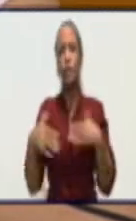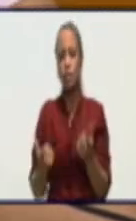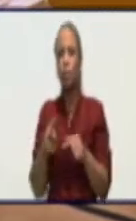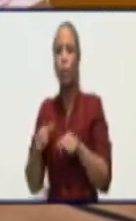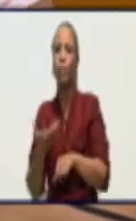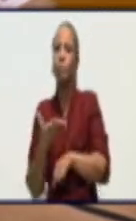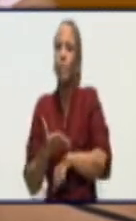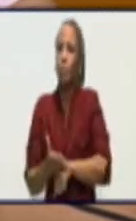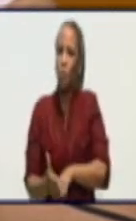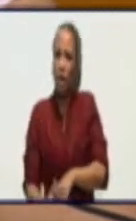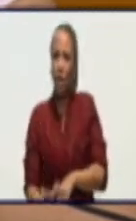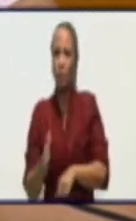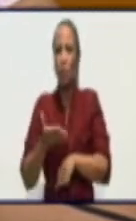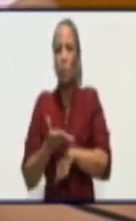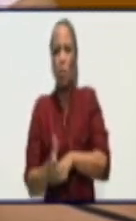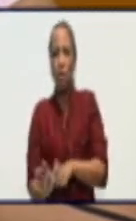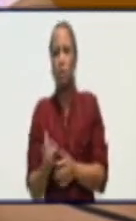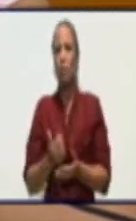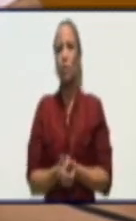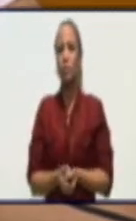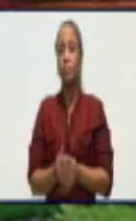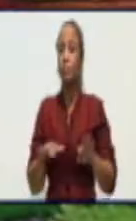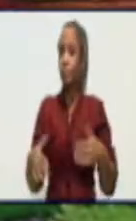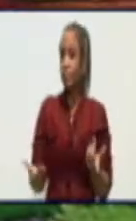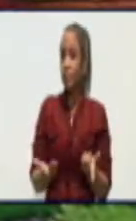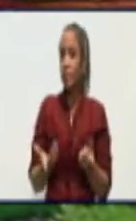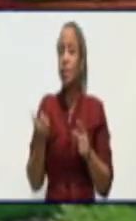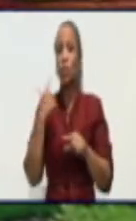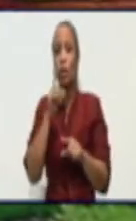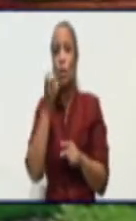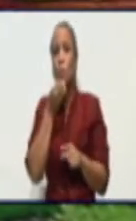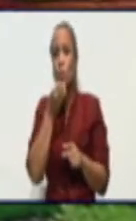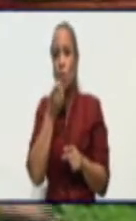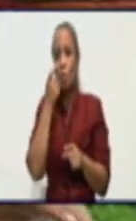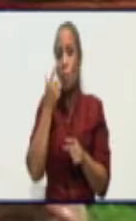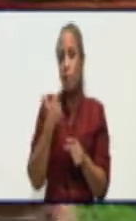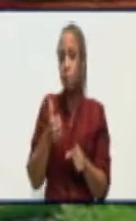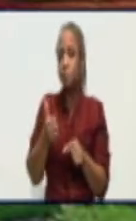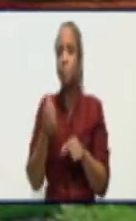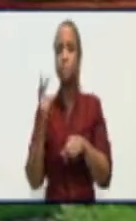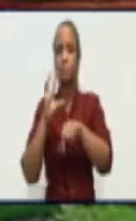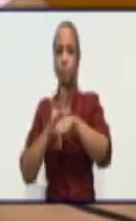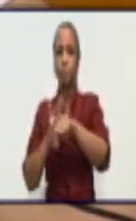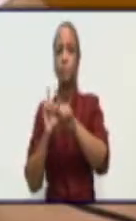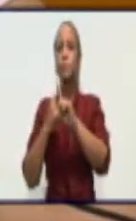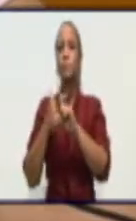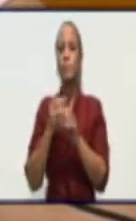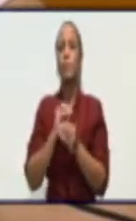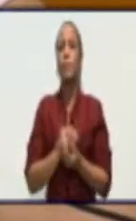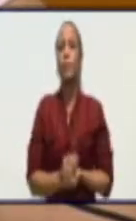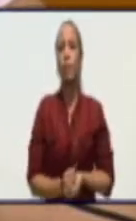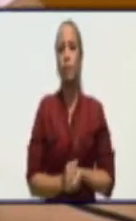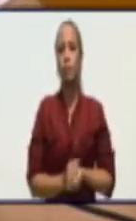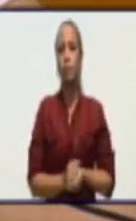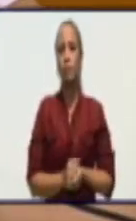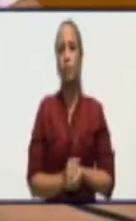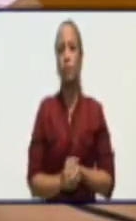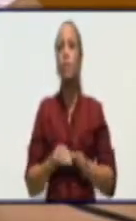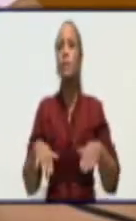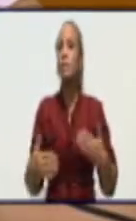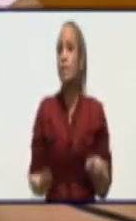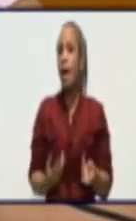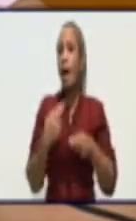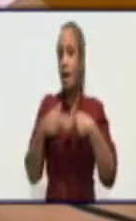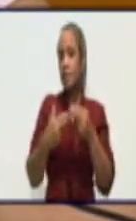y va postergando la aparición de la identificación de los casos. Y entonces, se nos hace un